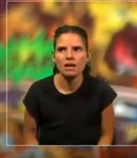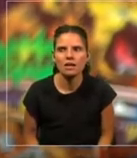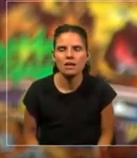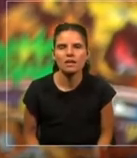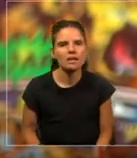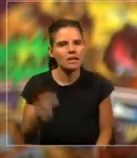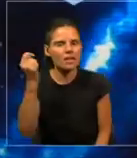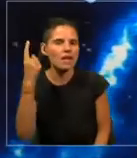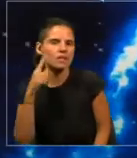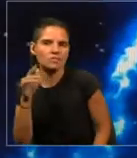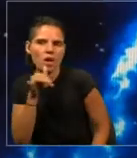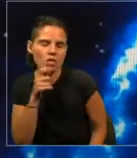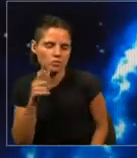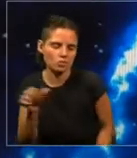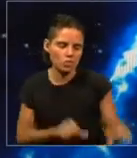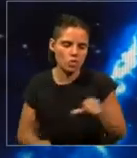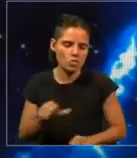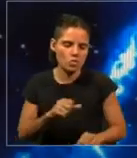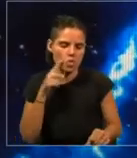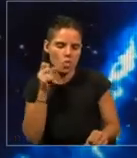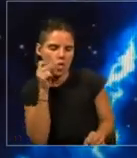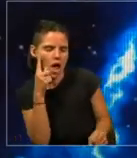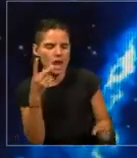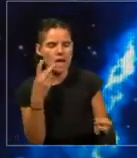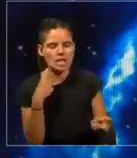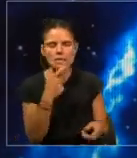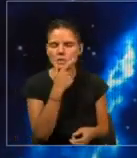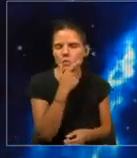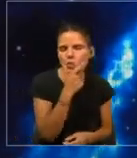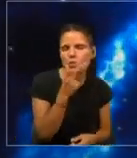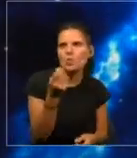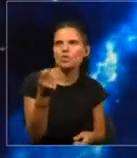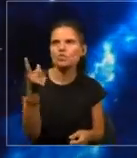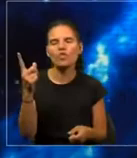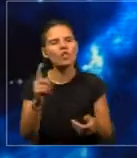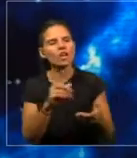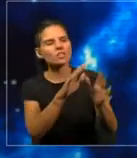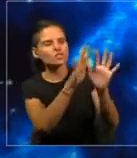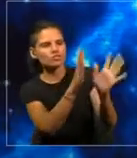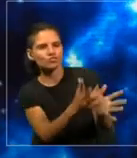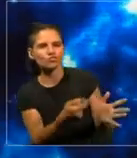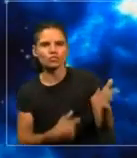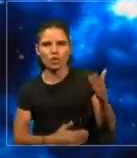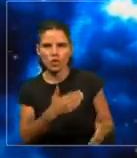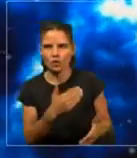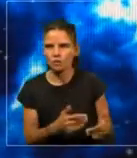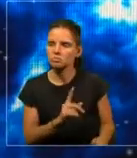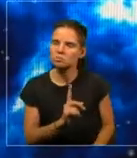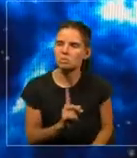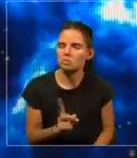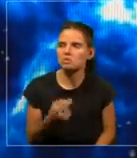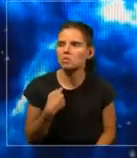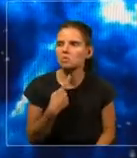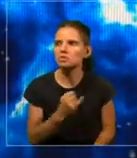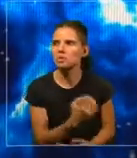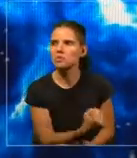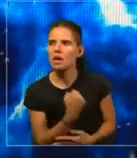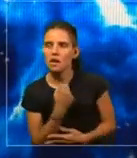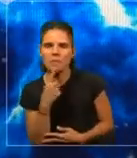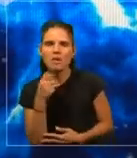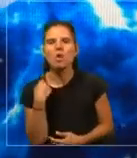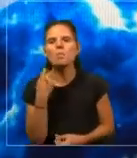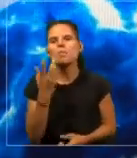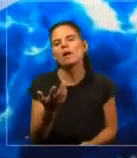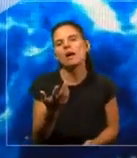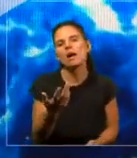conclusiones científicas sobre esta instalación, sobre ese robot, sino que nos sirva para interpelar,